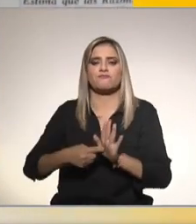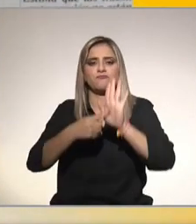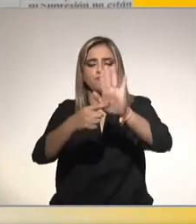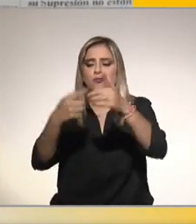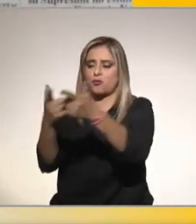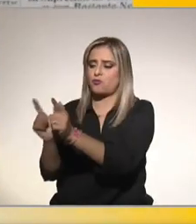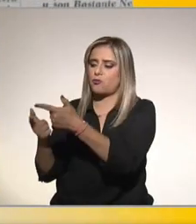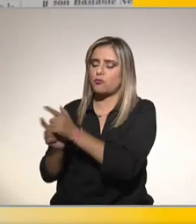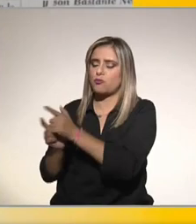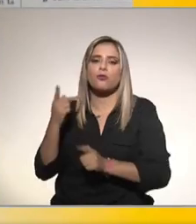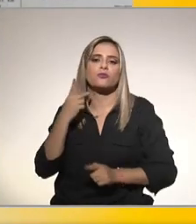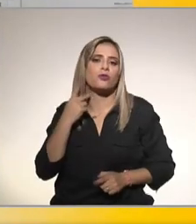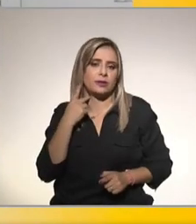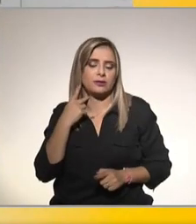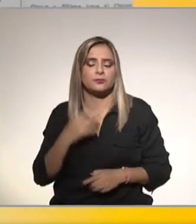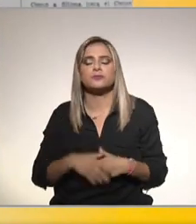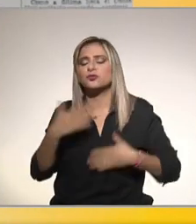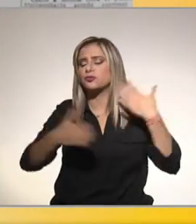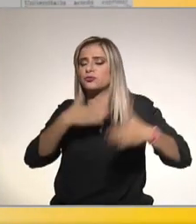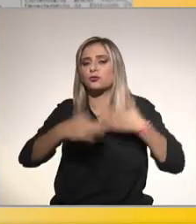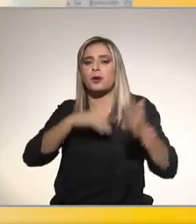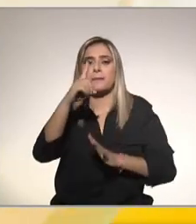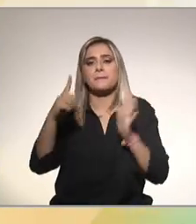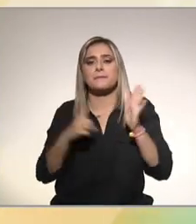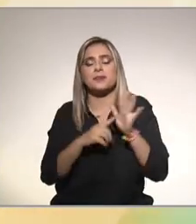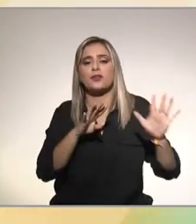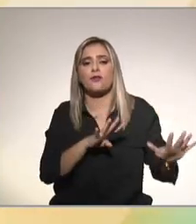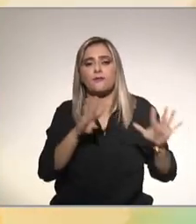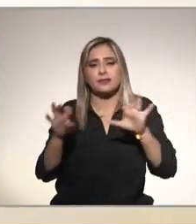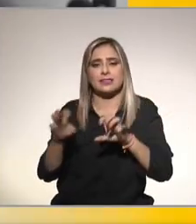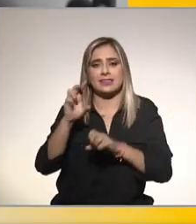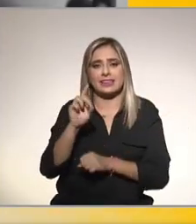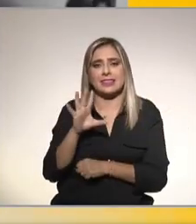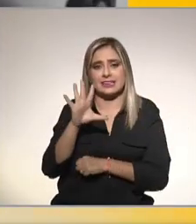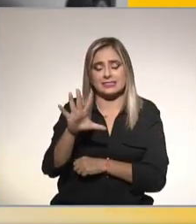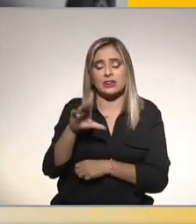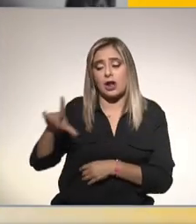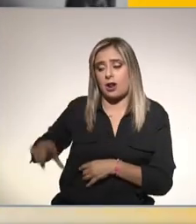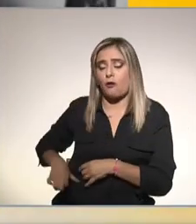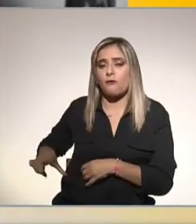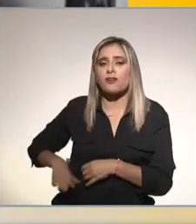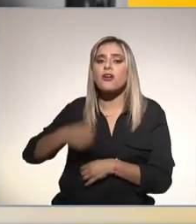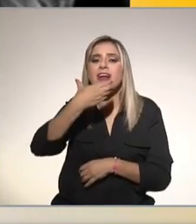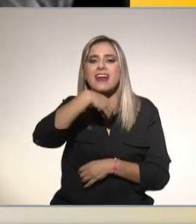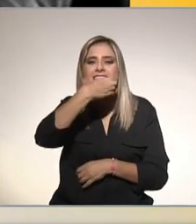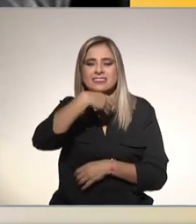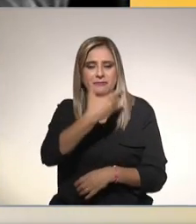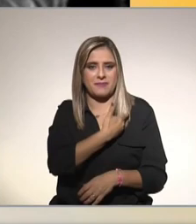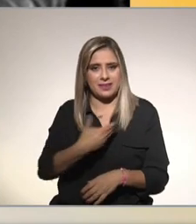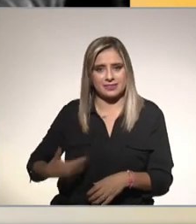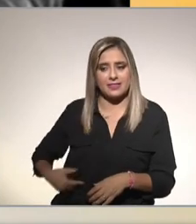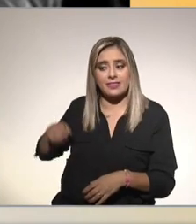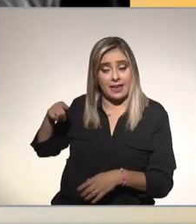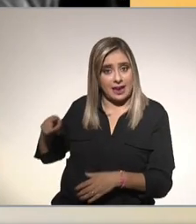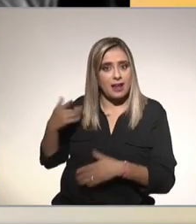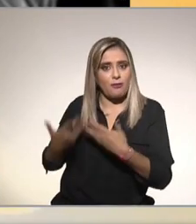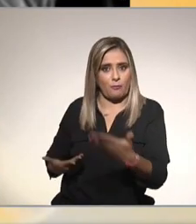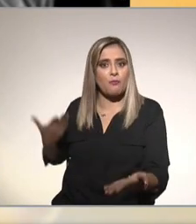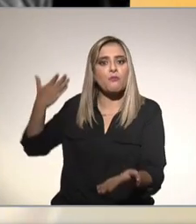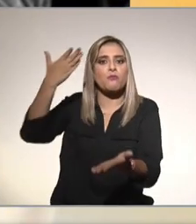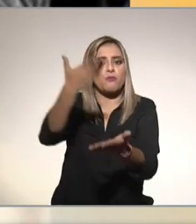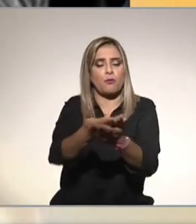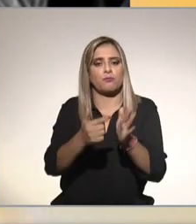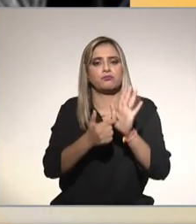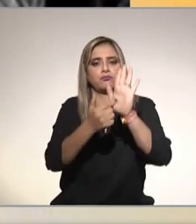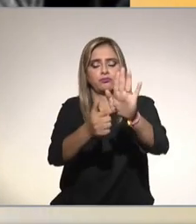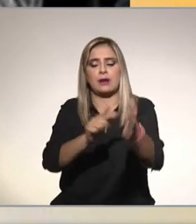políticos en 1937 fue el gobierno de Lázaro Cárdenas el que propuso la iniciativa